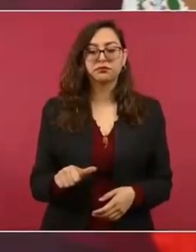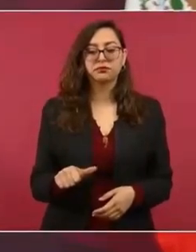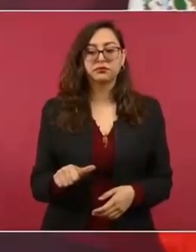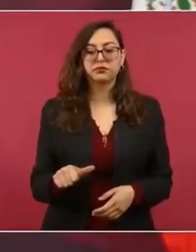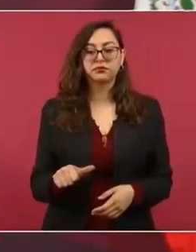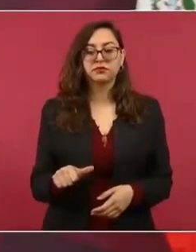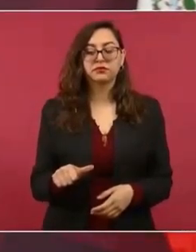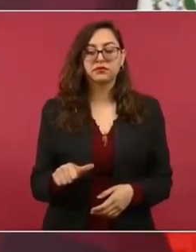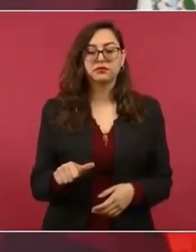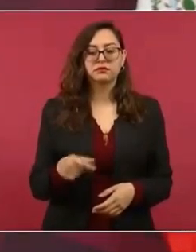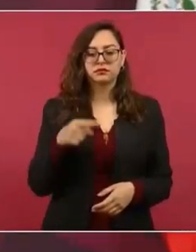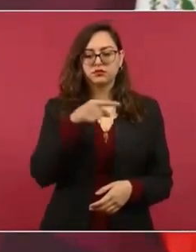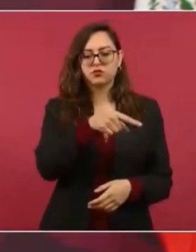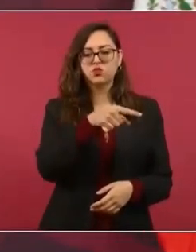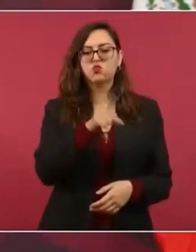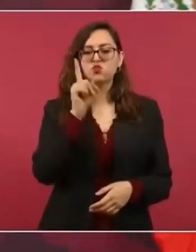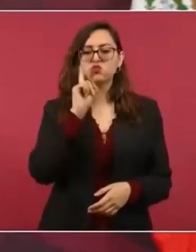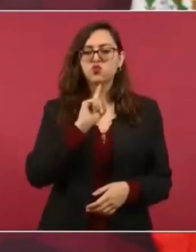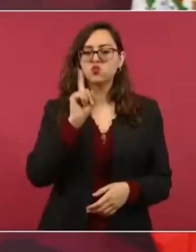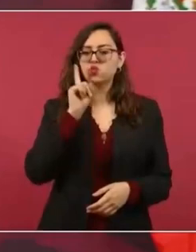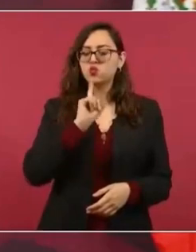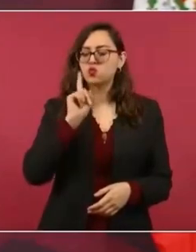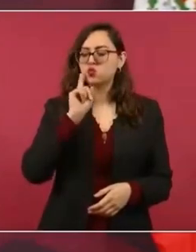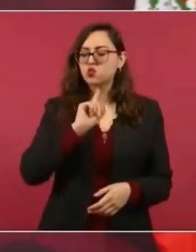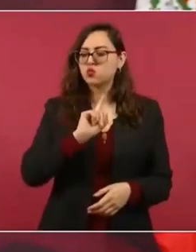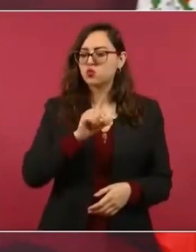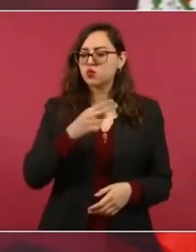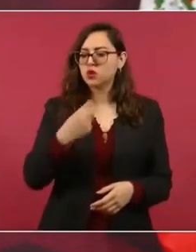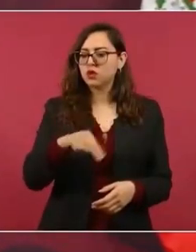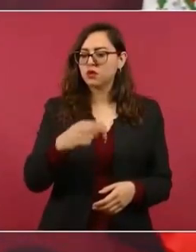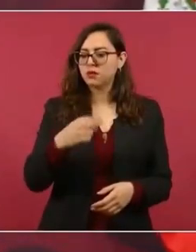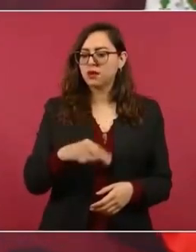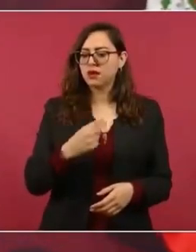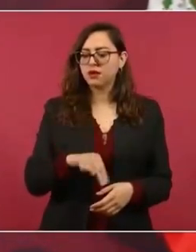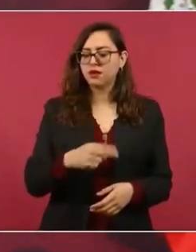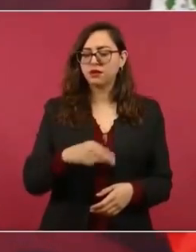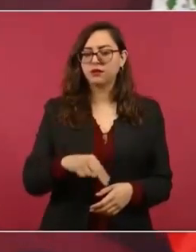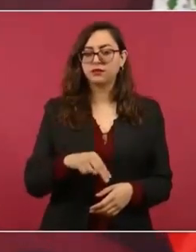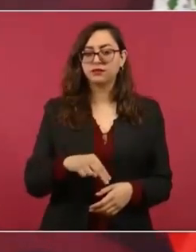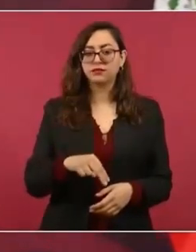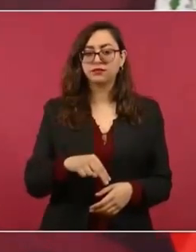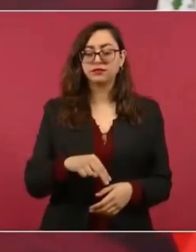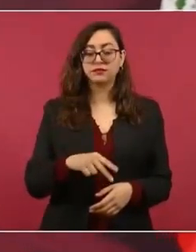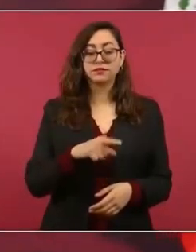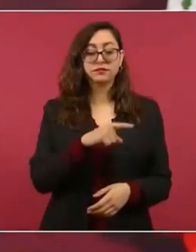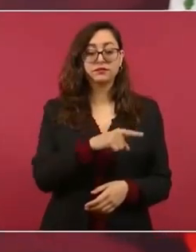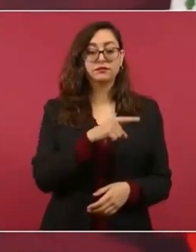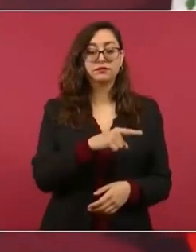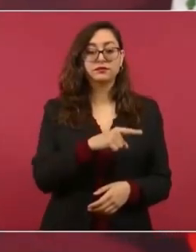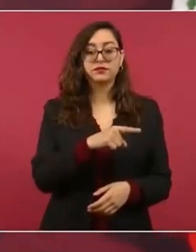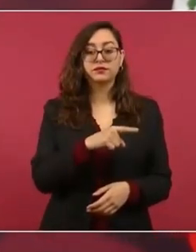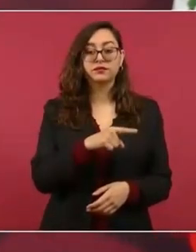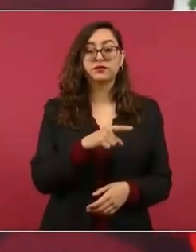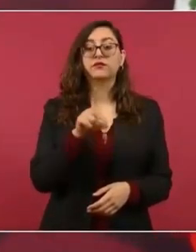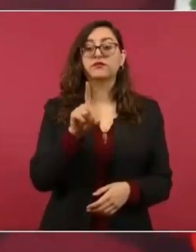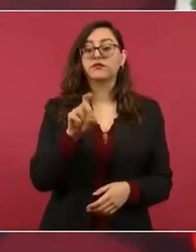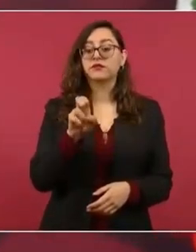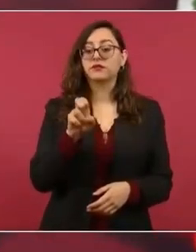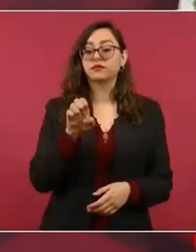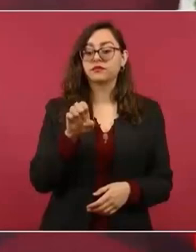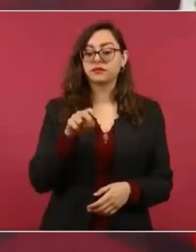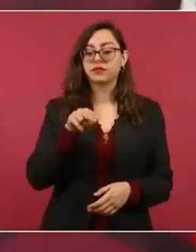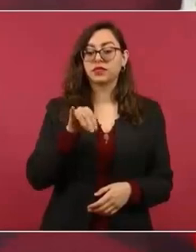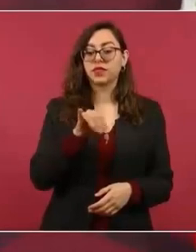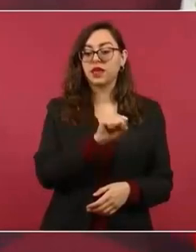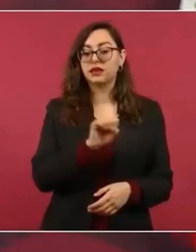del Bloque Conservador, muy activa, Denise Derece,